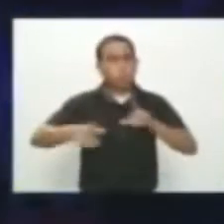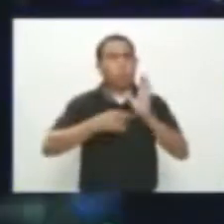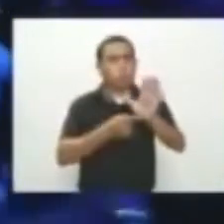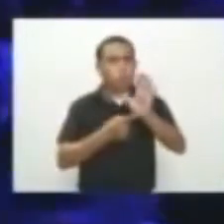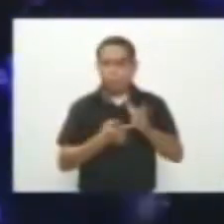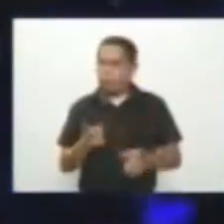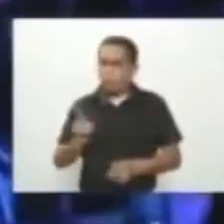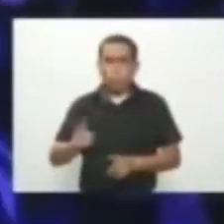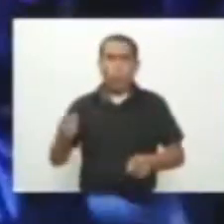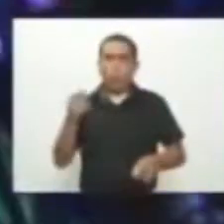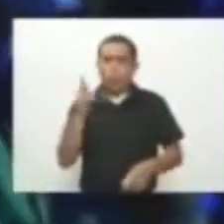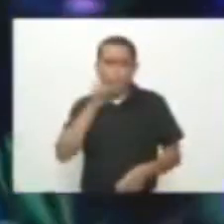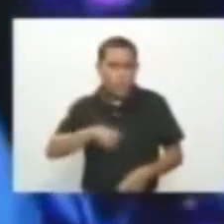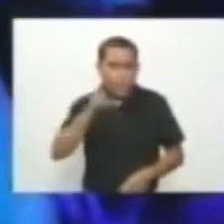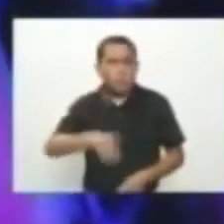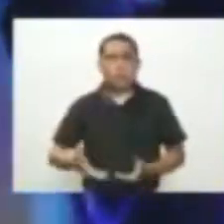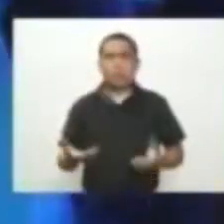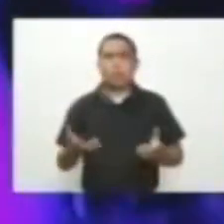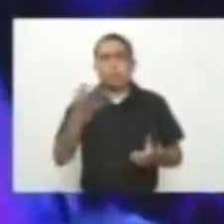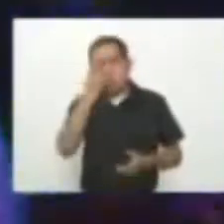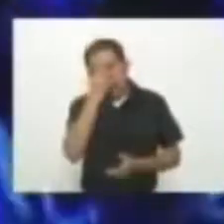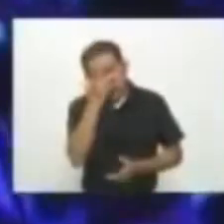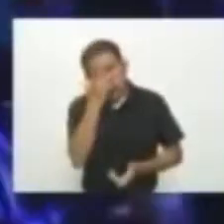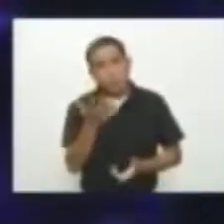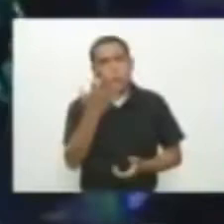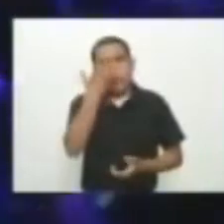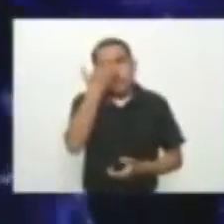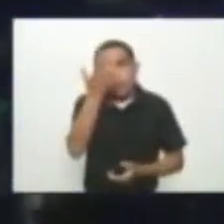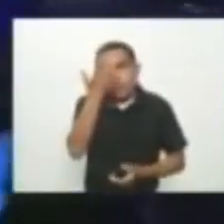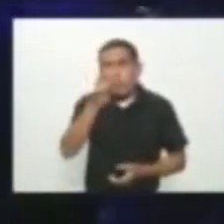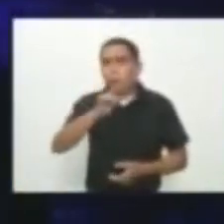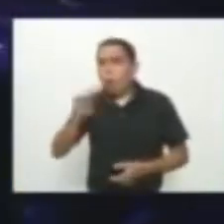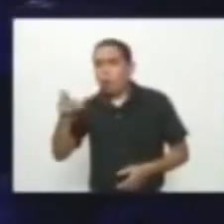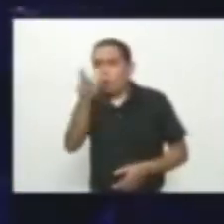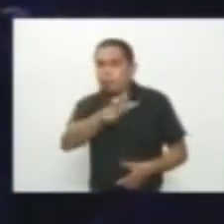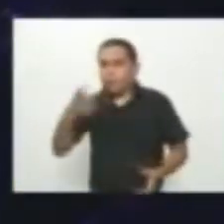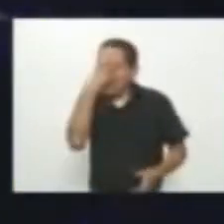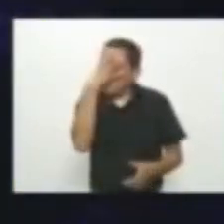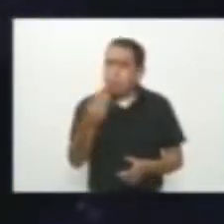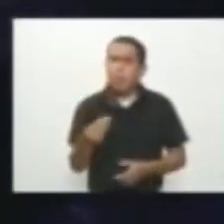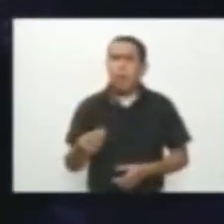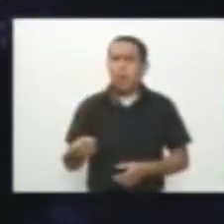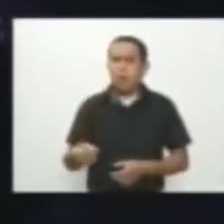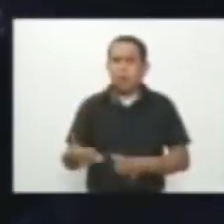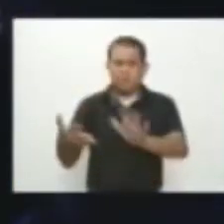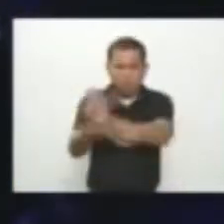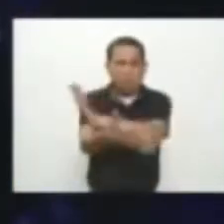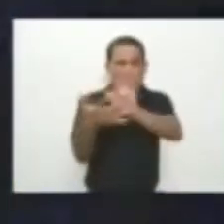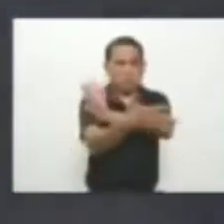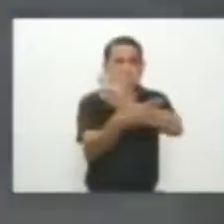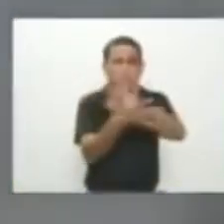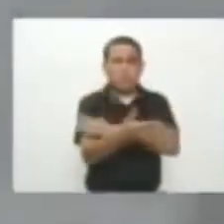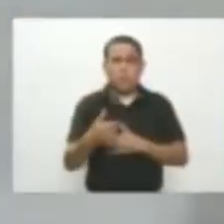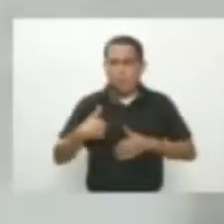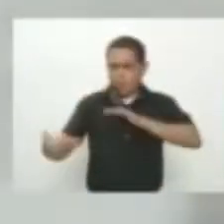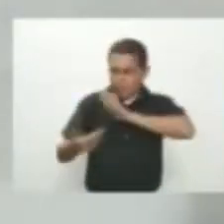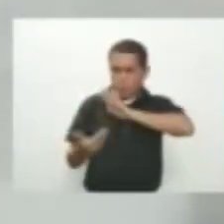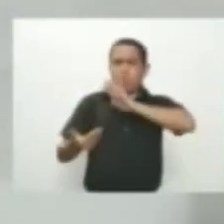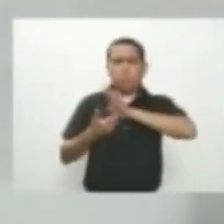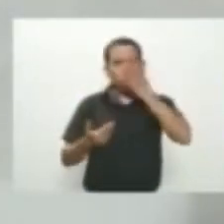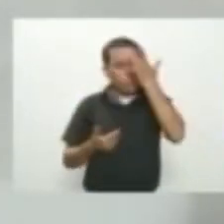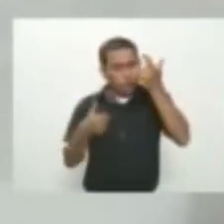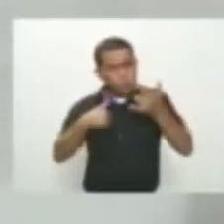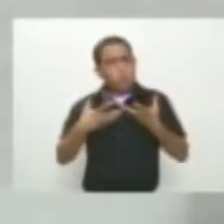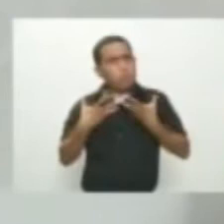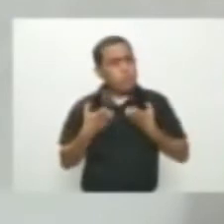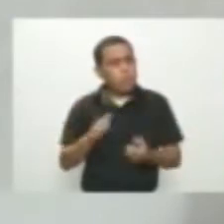esa penosa Situación En la cual No sé Por qué Personas Tan malintencionadas Pretenden Hacerle mal A una persona Que solamente